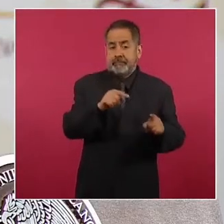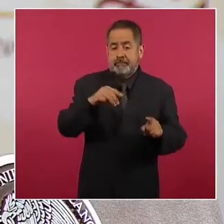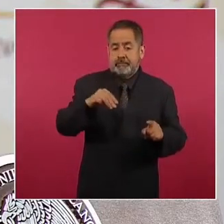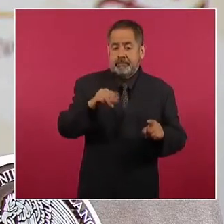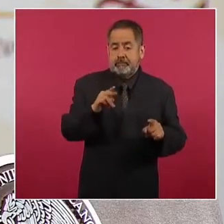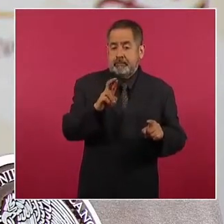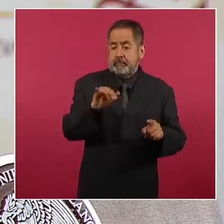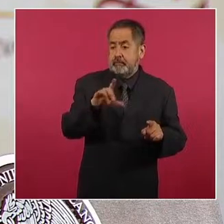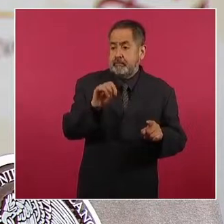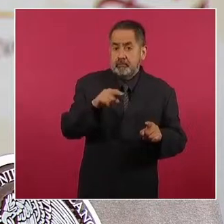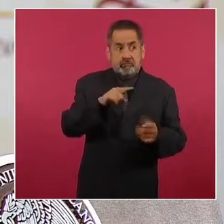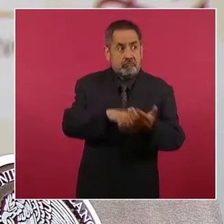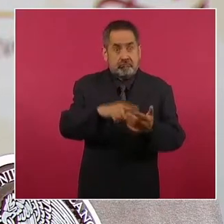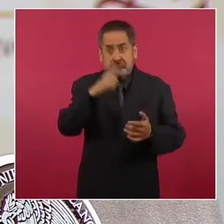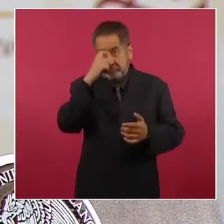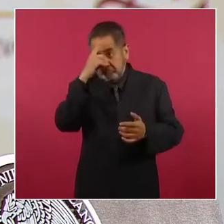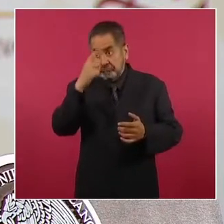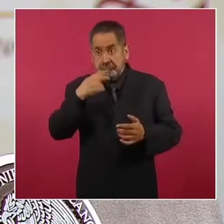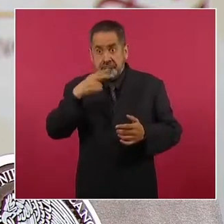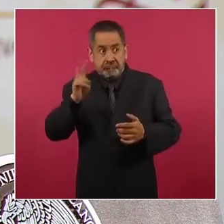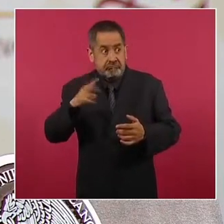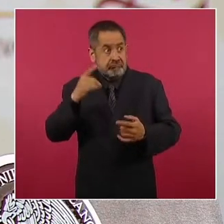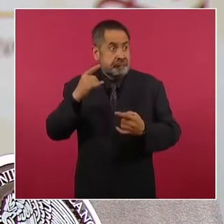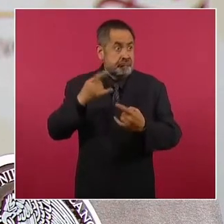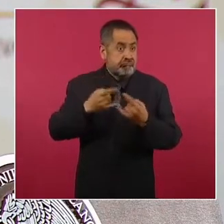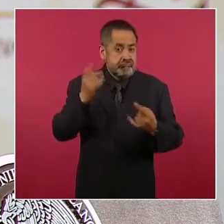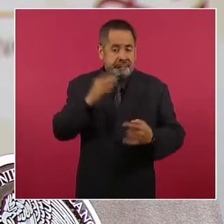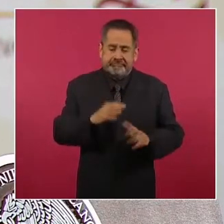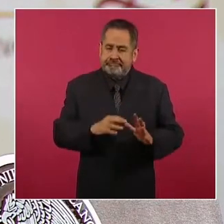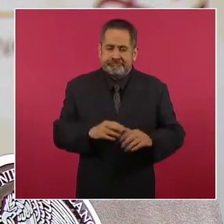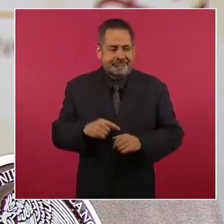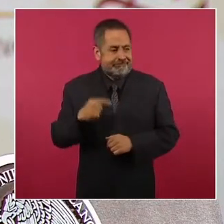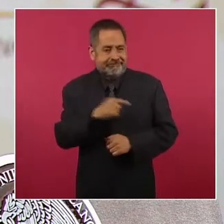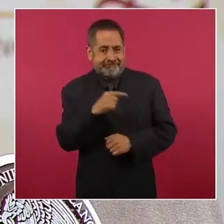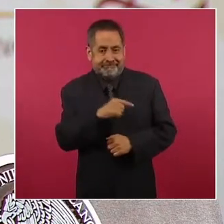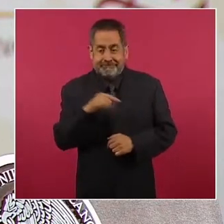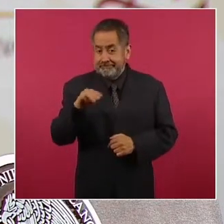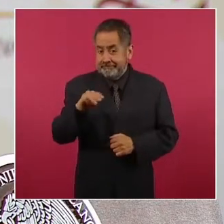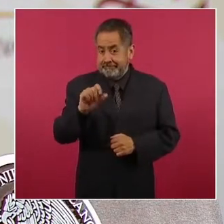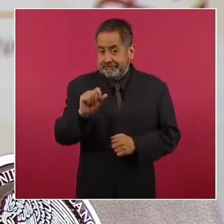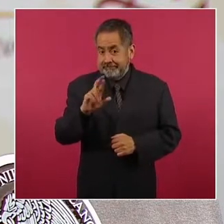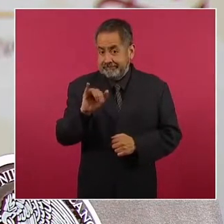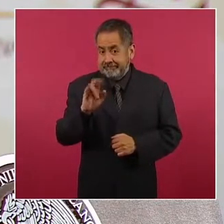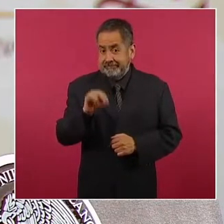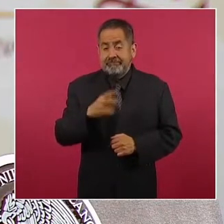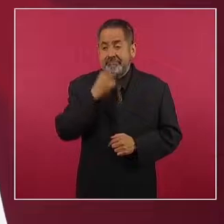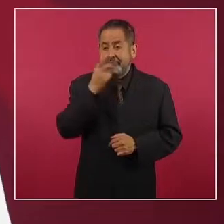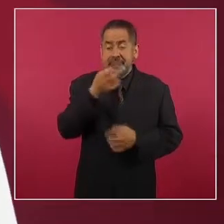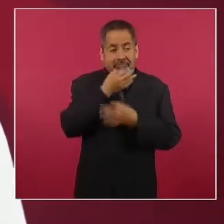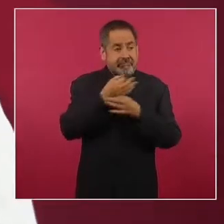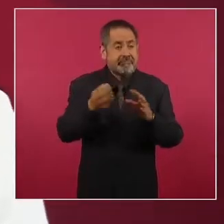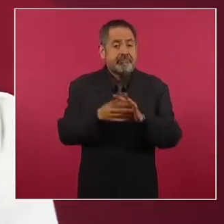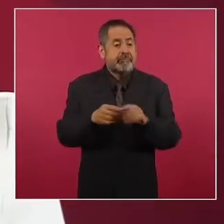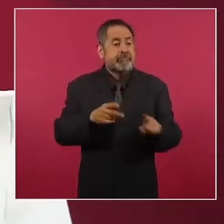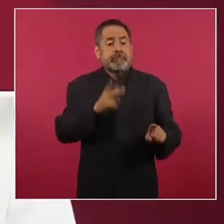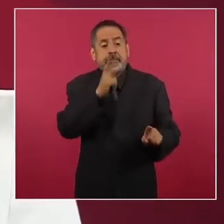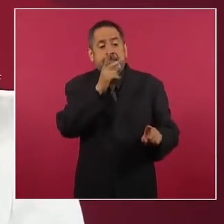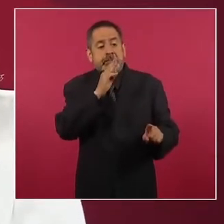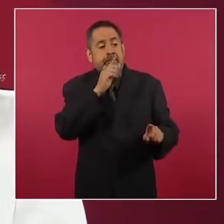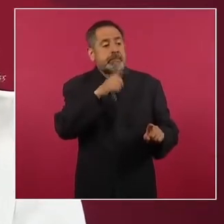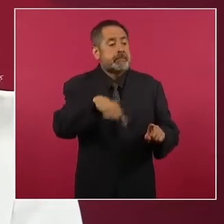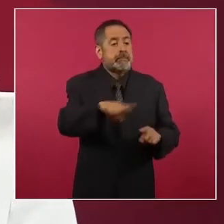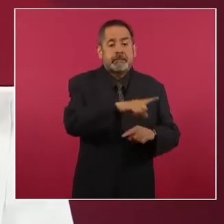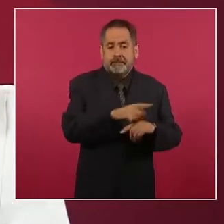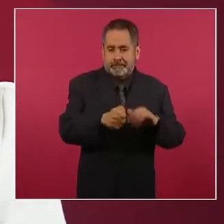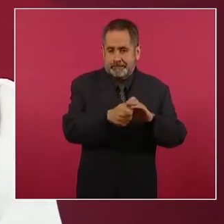es el autor de la verdad histórica. Recordemos que Marín ha declarado públicamente que los padres de los 43 normalistas